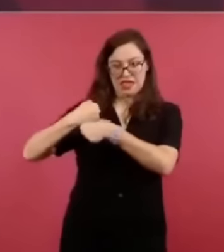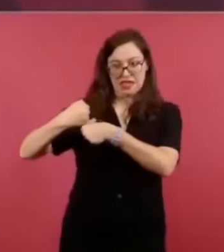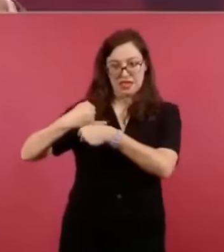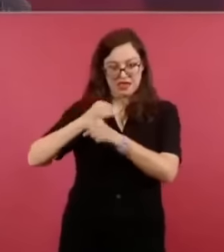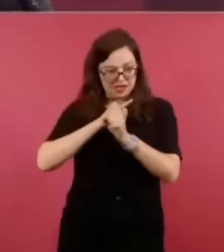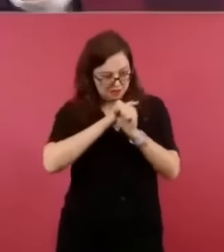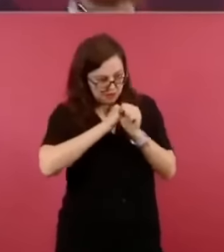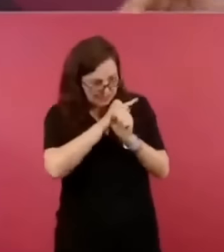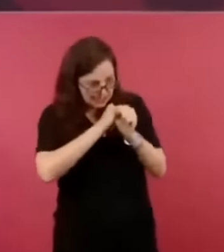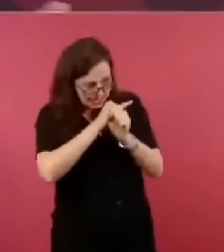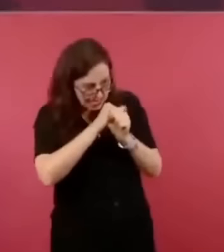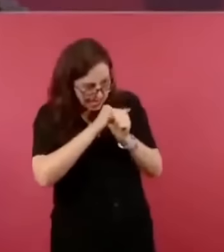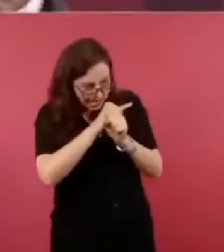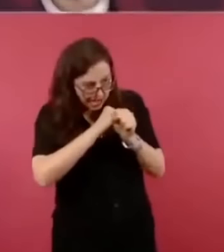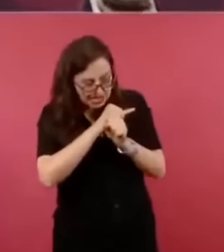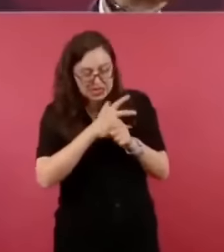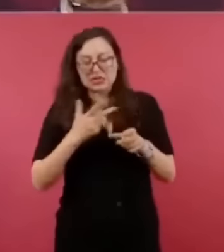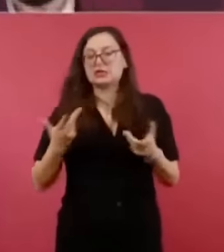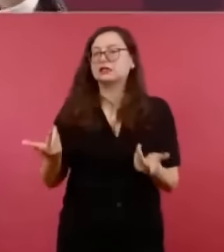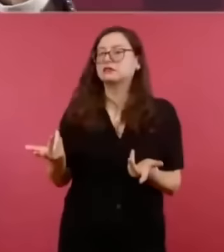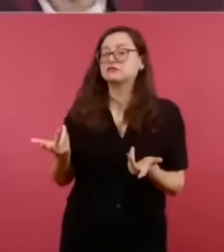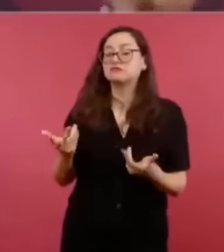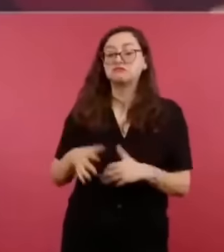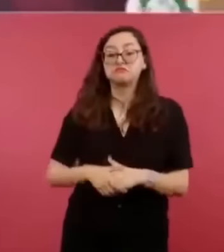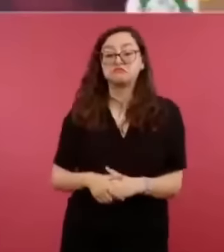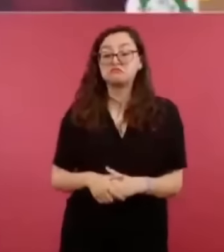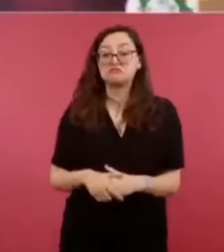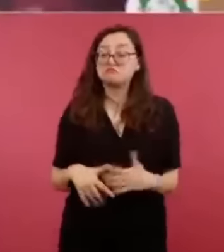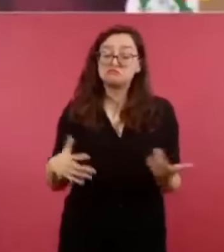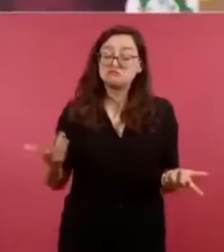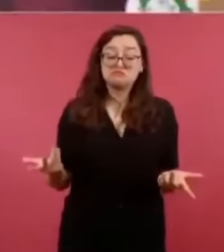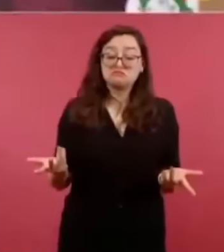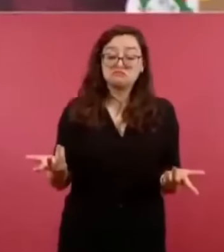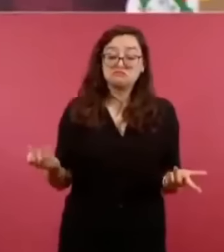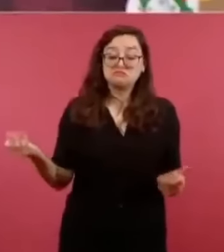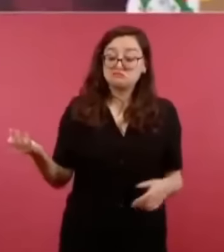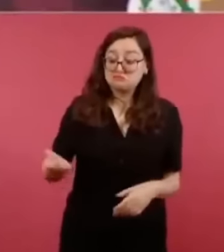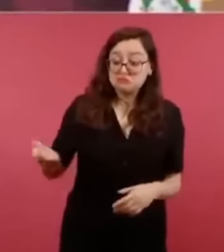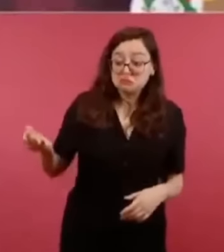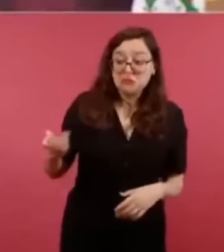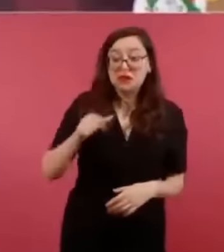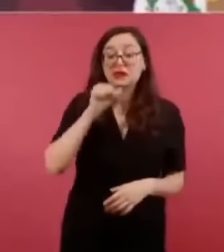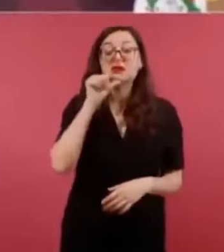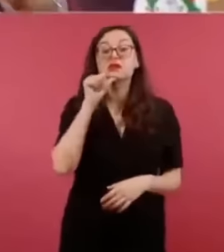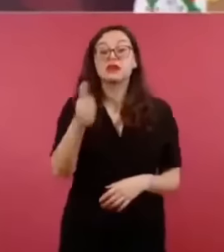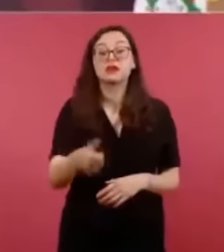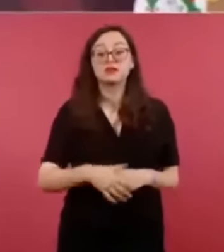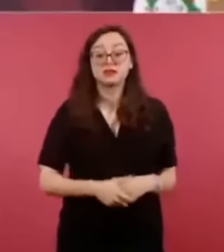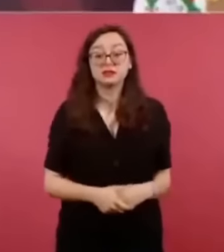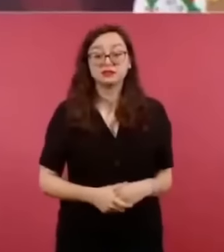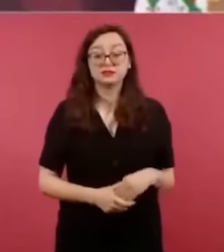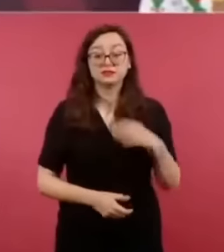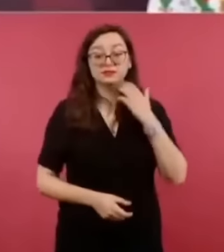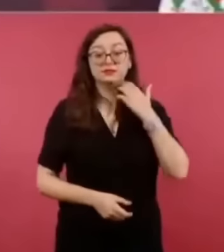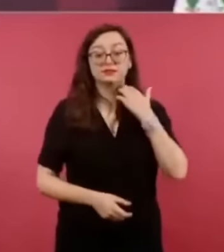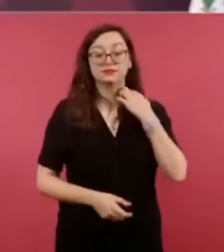cuando hablen de que les preocupa mucho la corrupción. Pues ellos fueron también los creadores